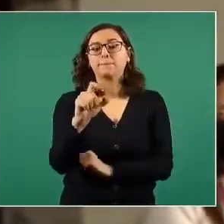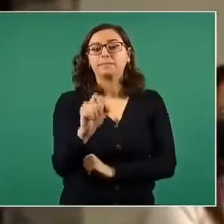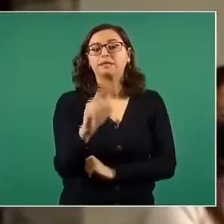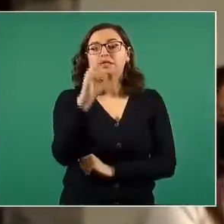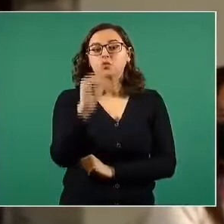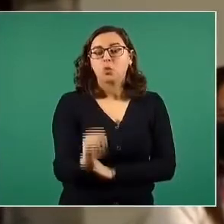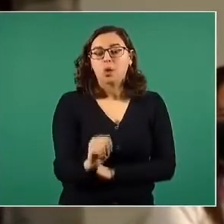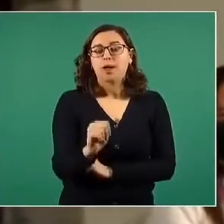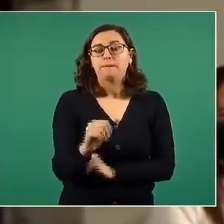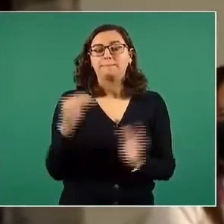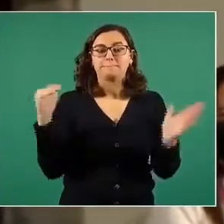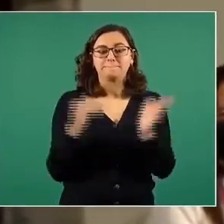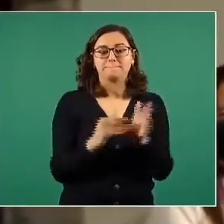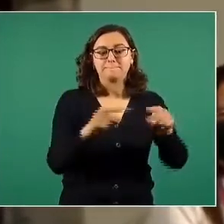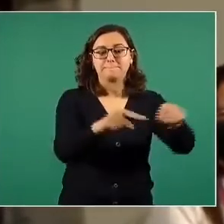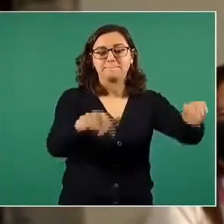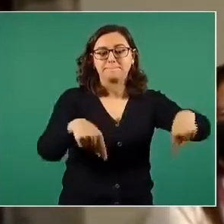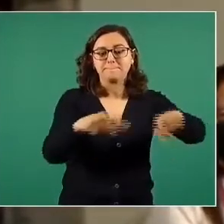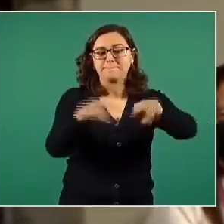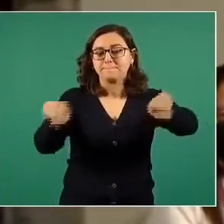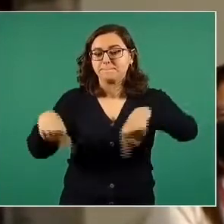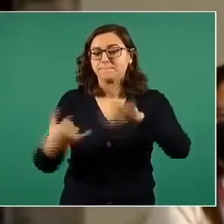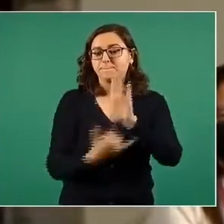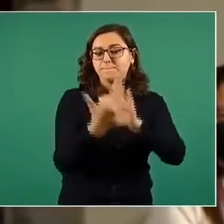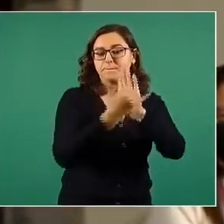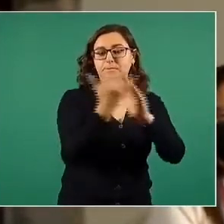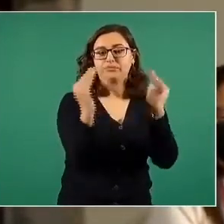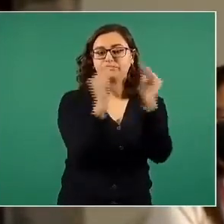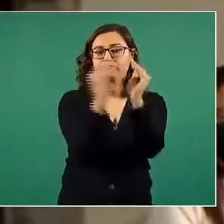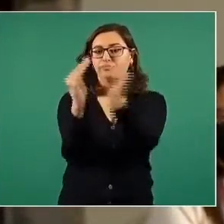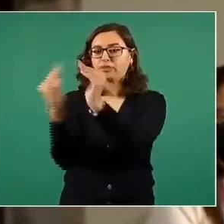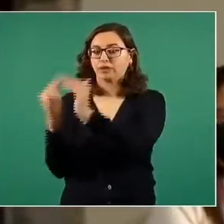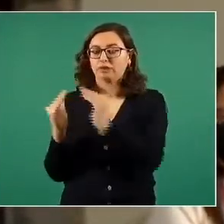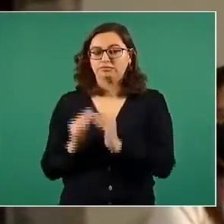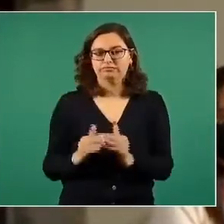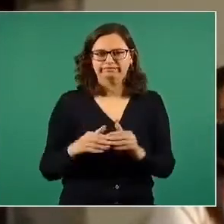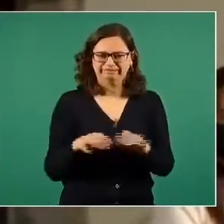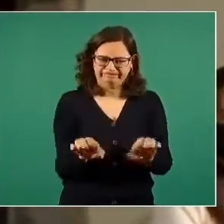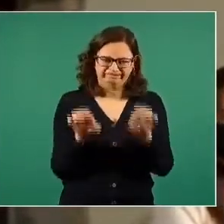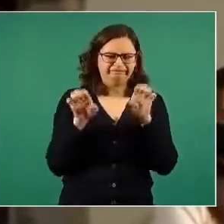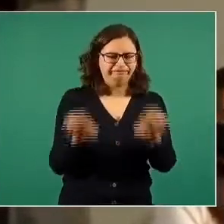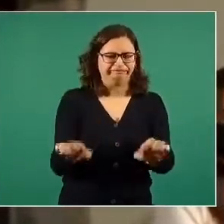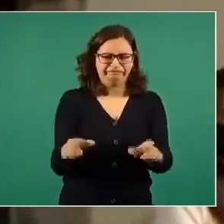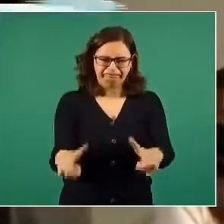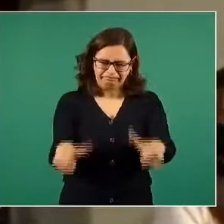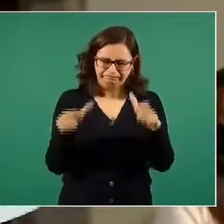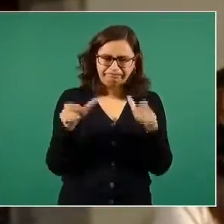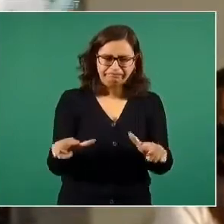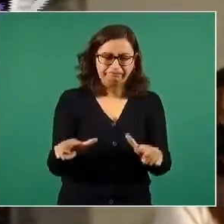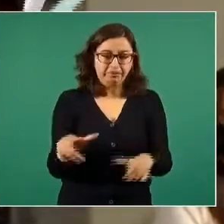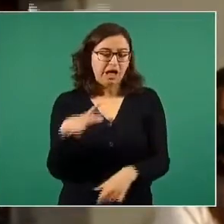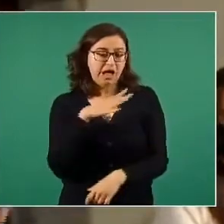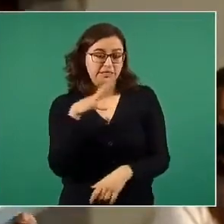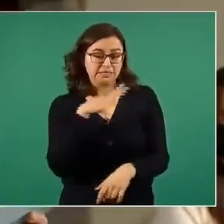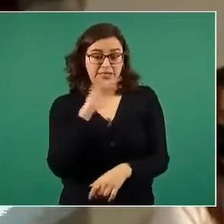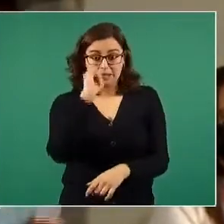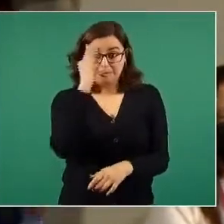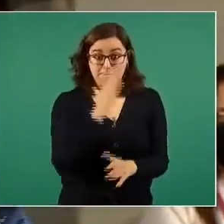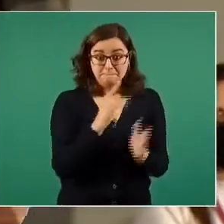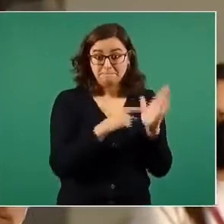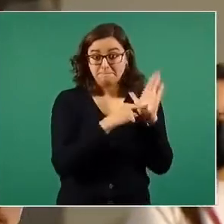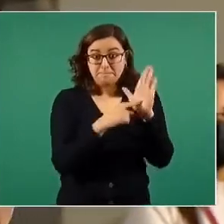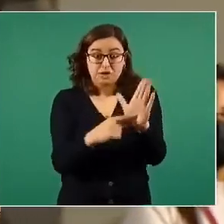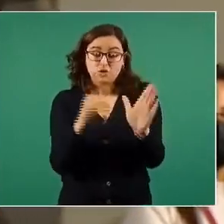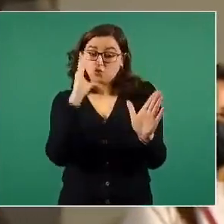albergarían unas ciento cuarenta mil personas de alto poder adquisitivo. Esto está en las imágenes que no podemos